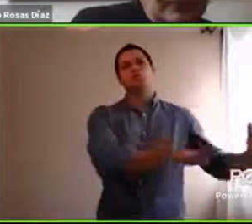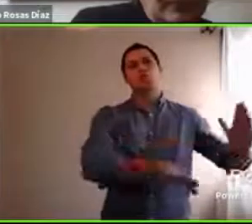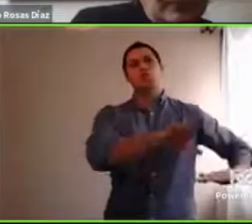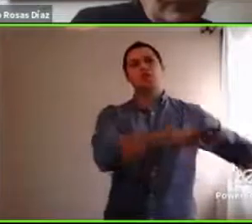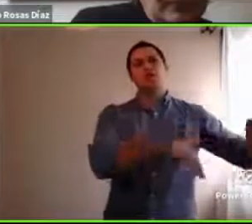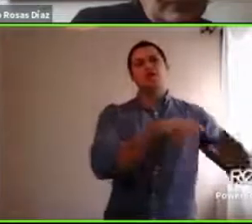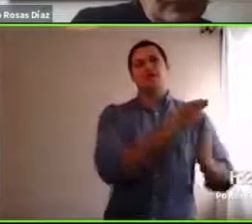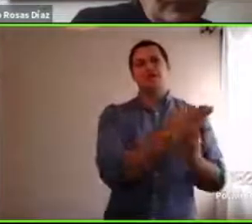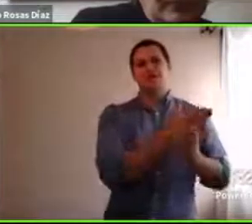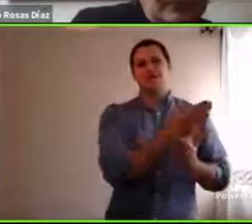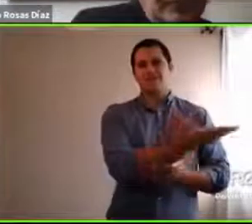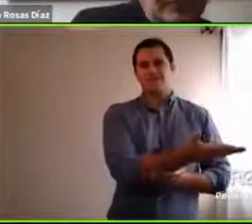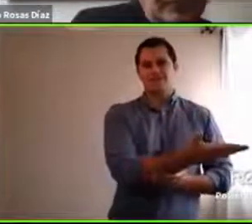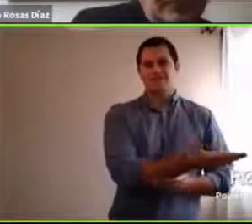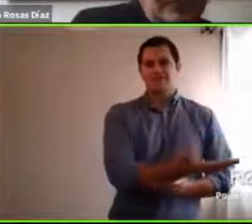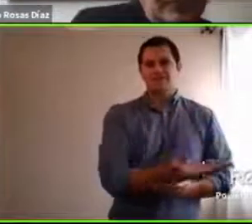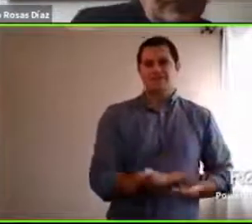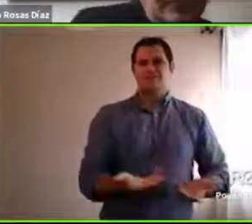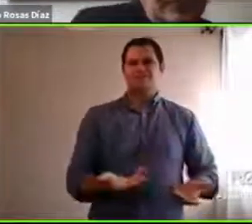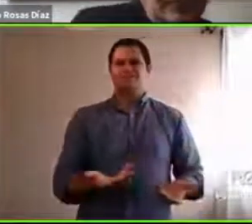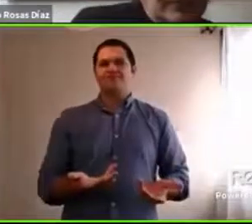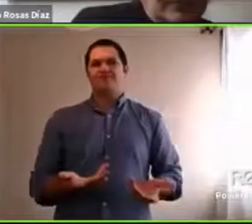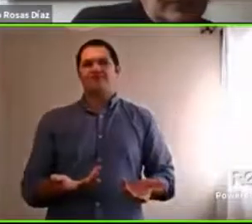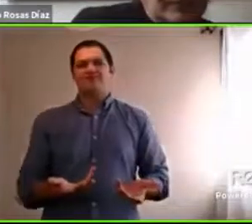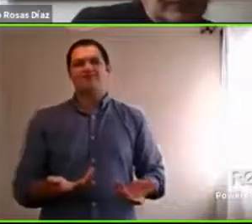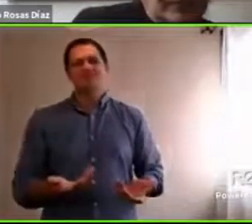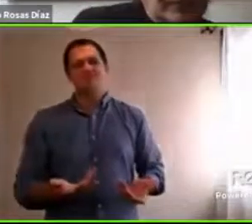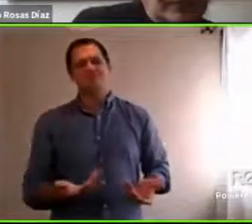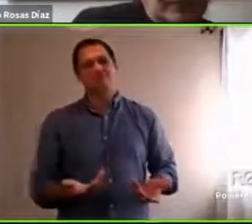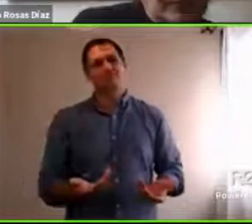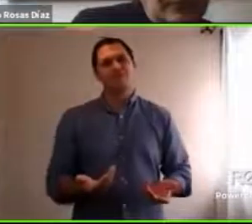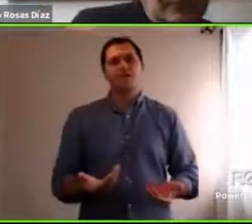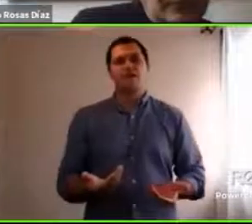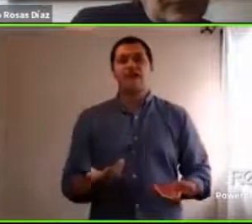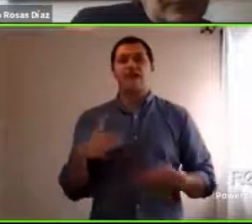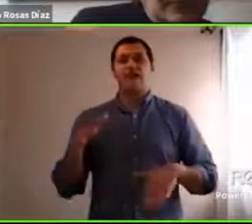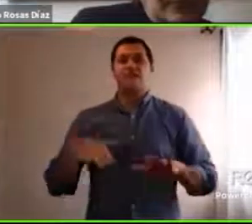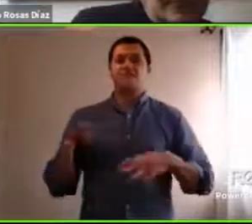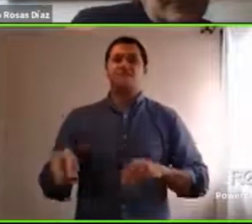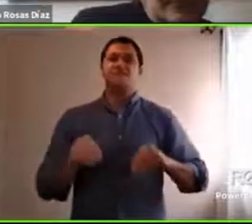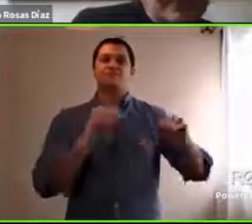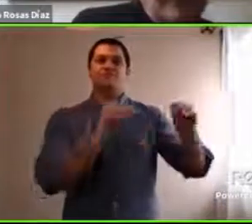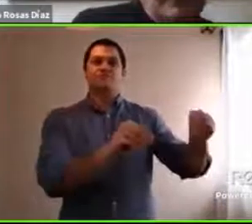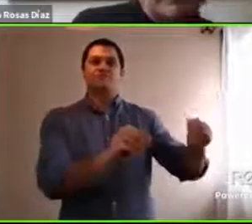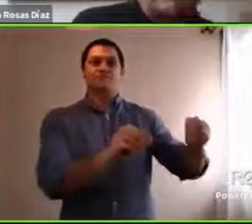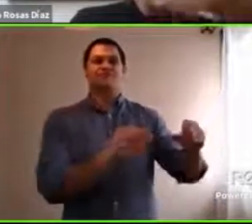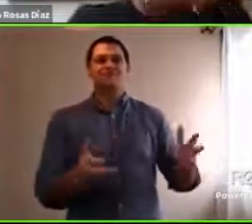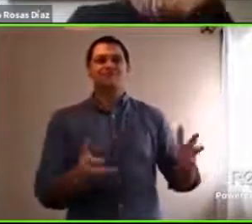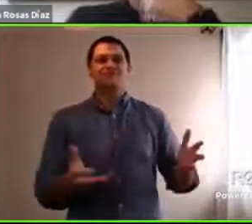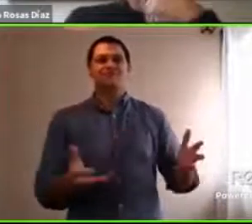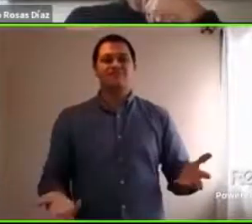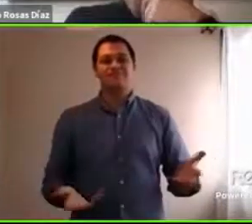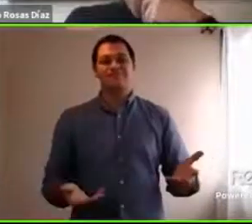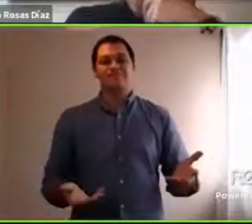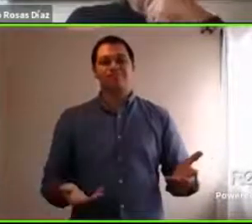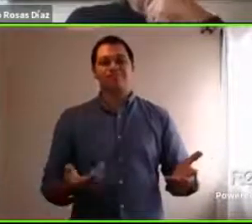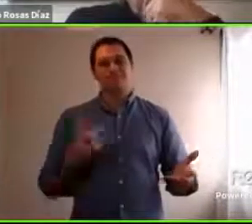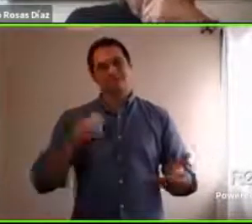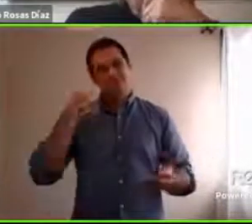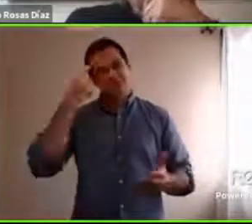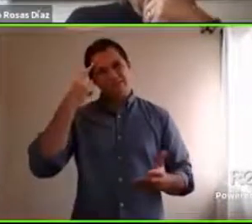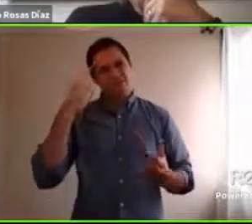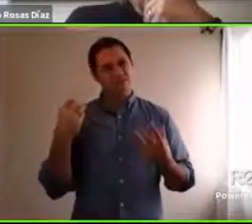una carga horaria en ese lugar que van a estar cuidados y donde pasan un montón de cosas buenas pero yo creo que sería